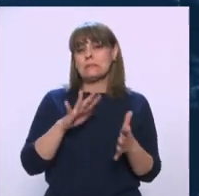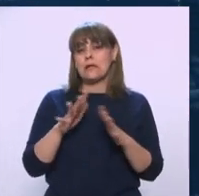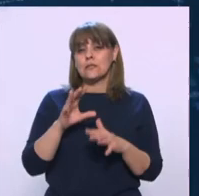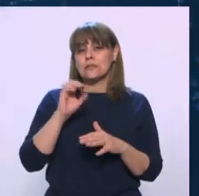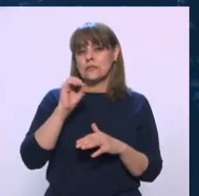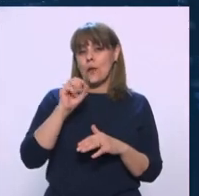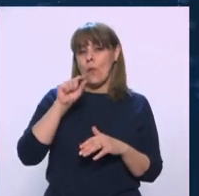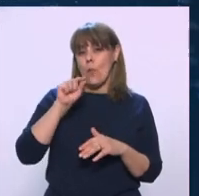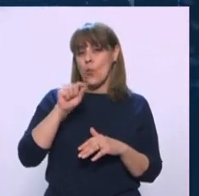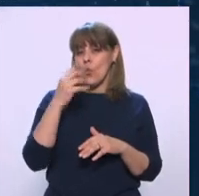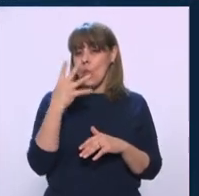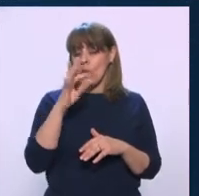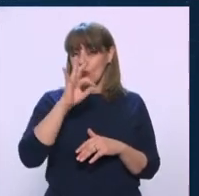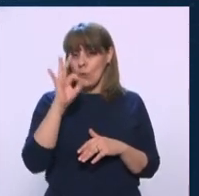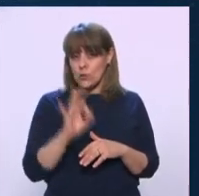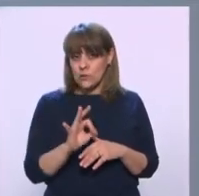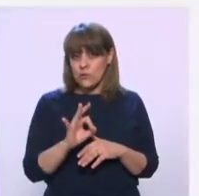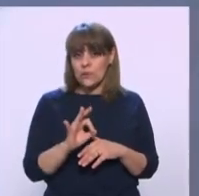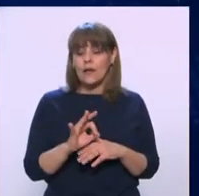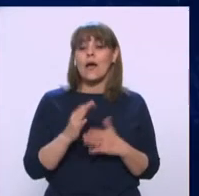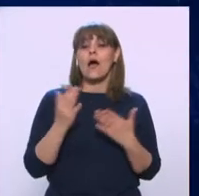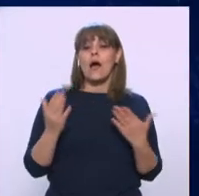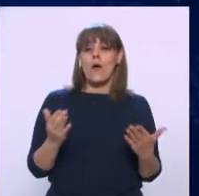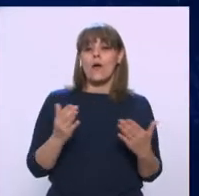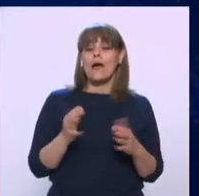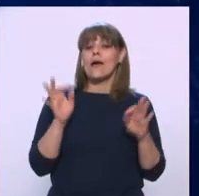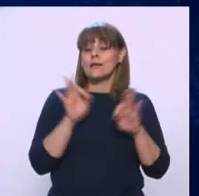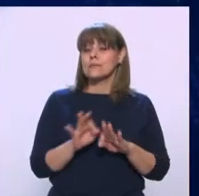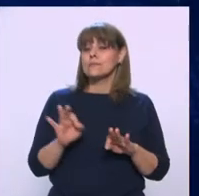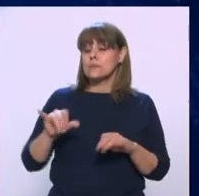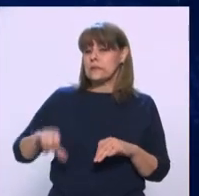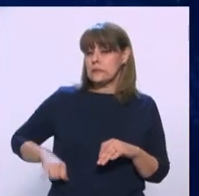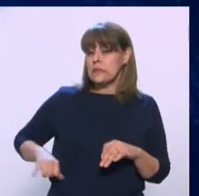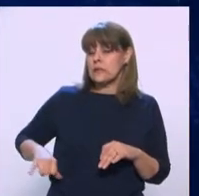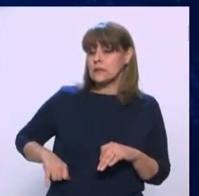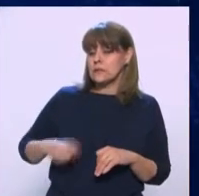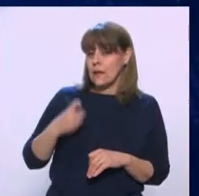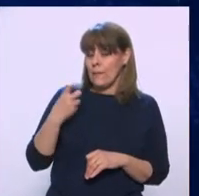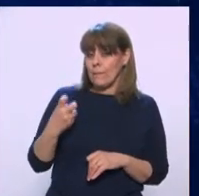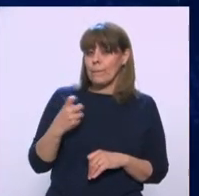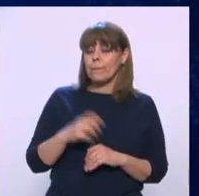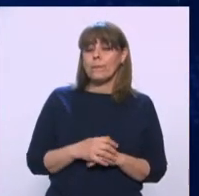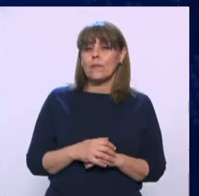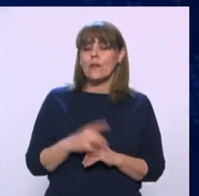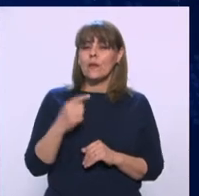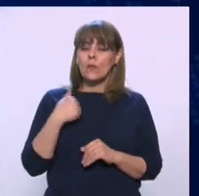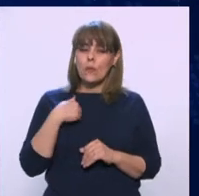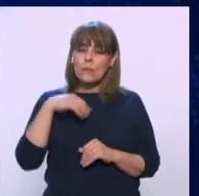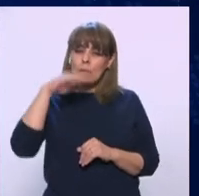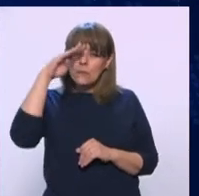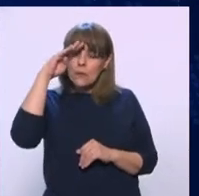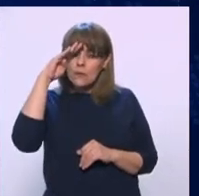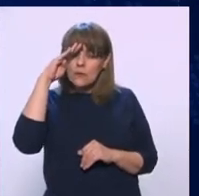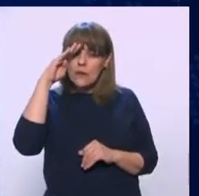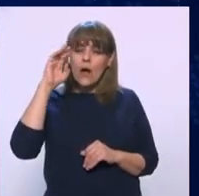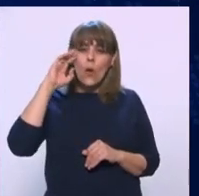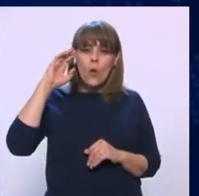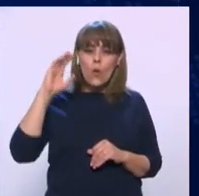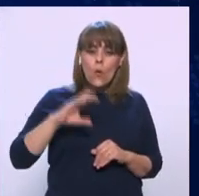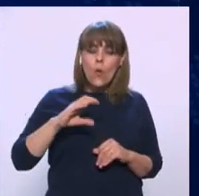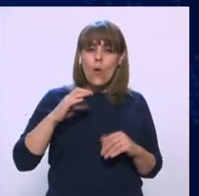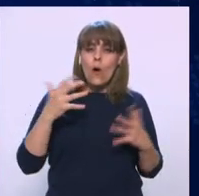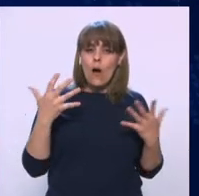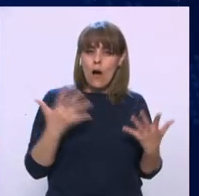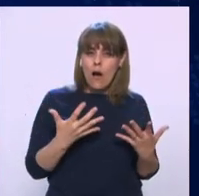0.4%. Ahora, es muy interesante lo que podemos considerar los delitos que se